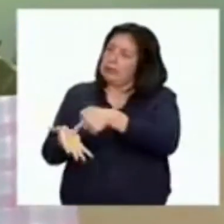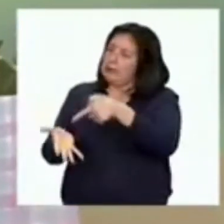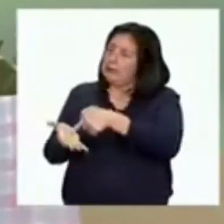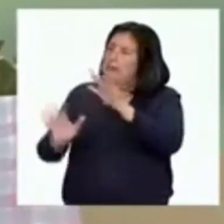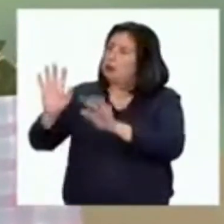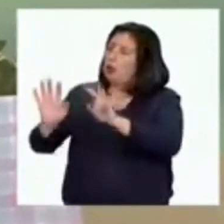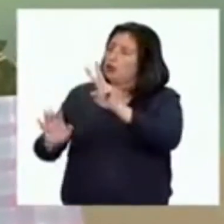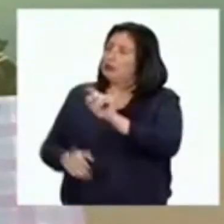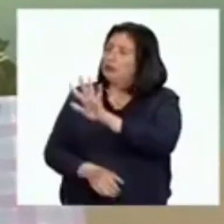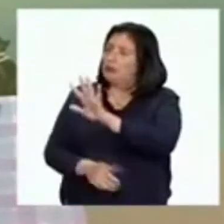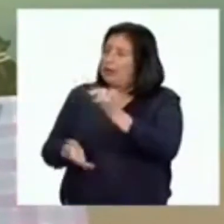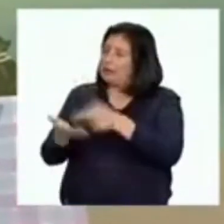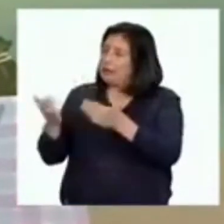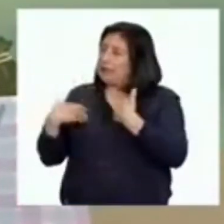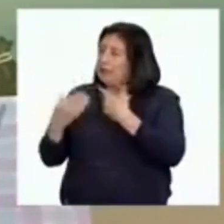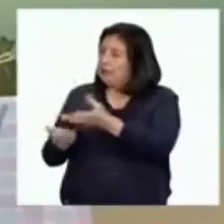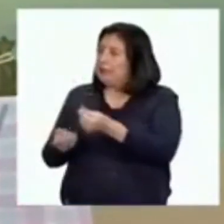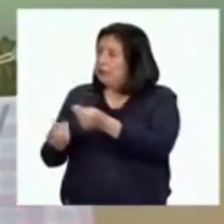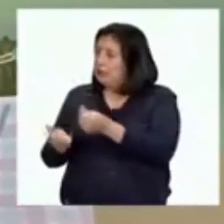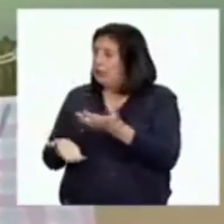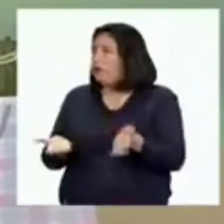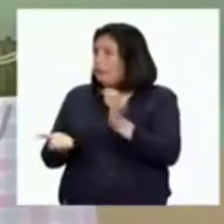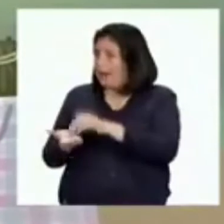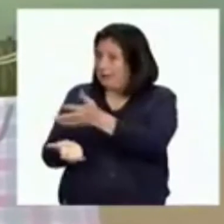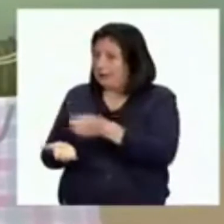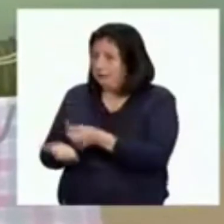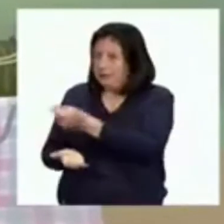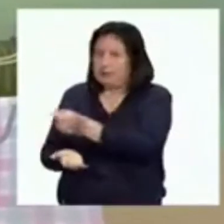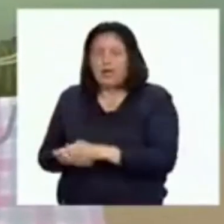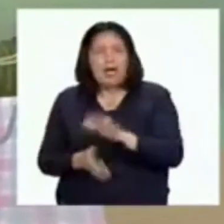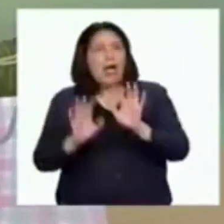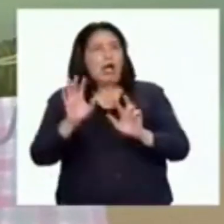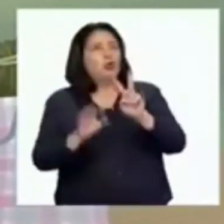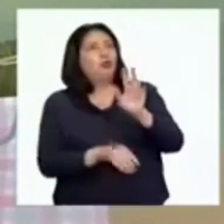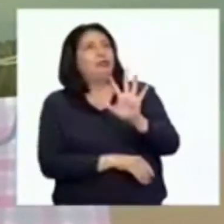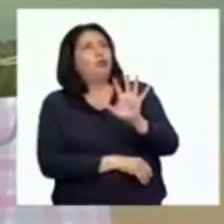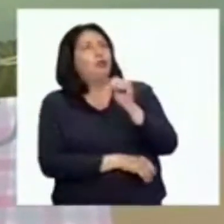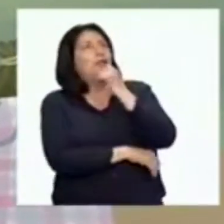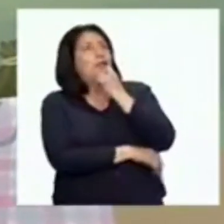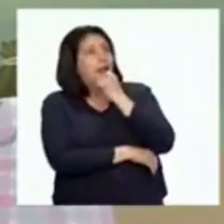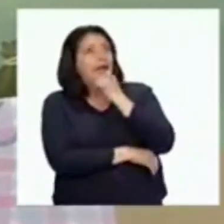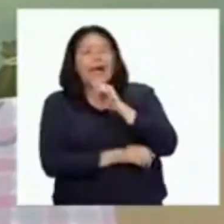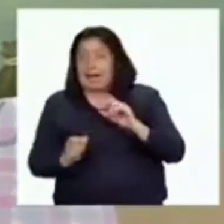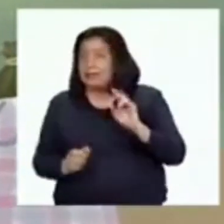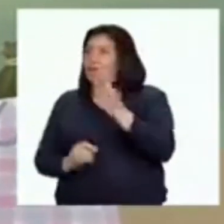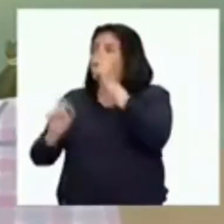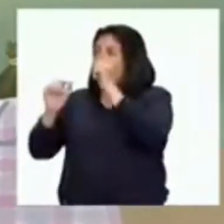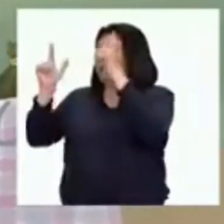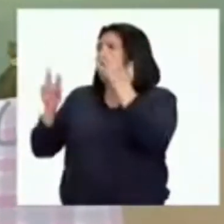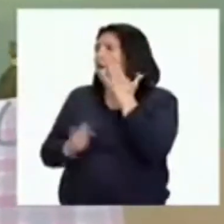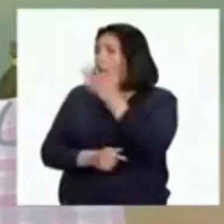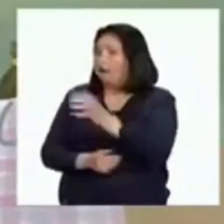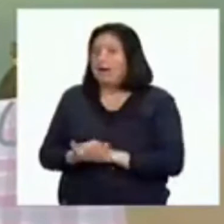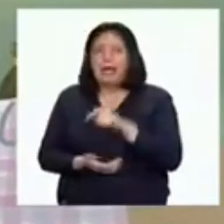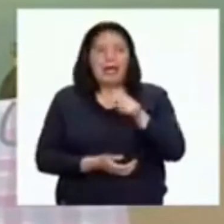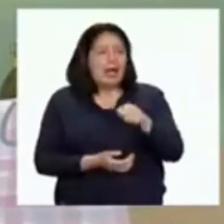12.50. 12.50. Esa será la segunda sorpresa para mamá.